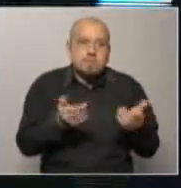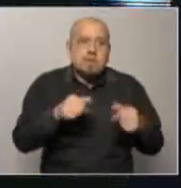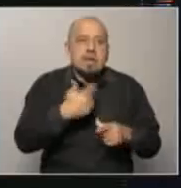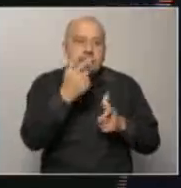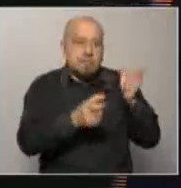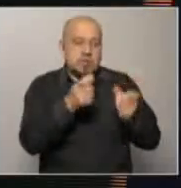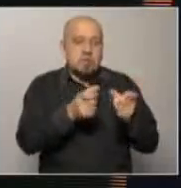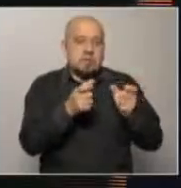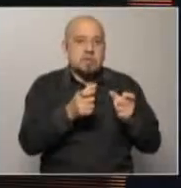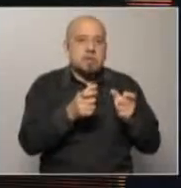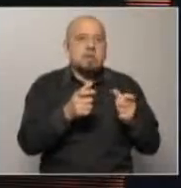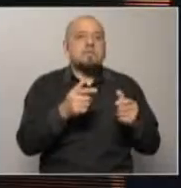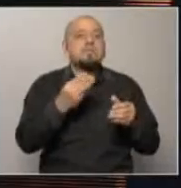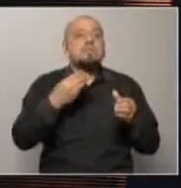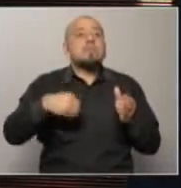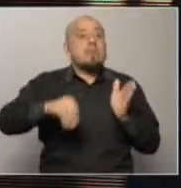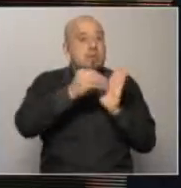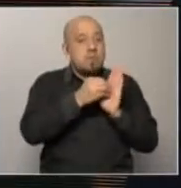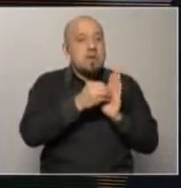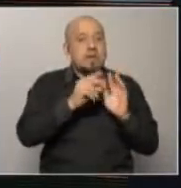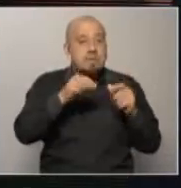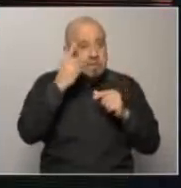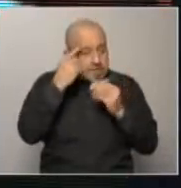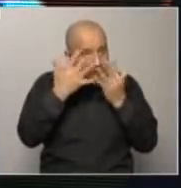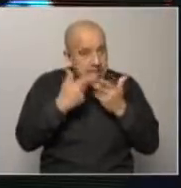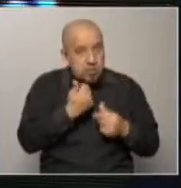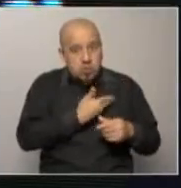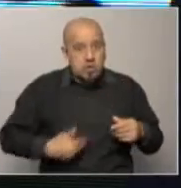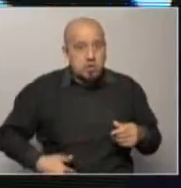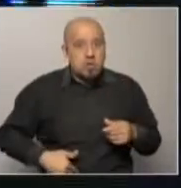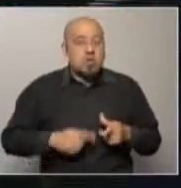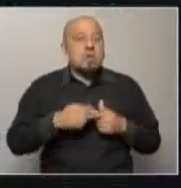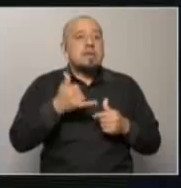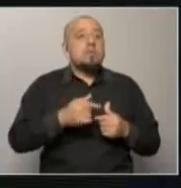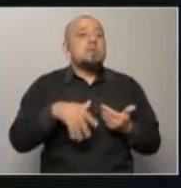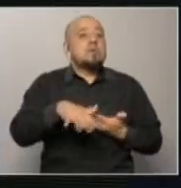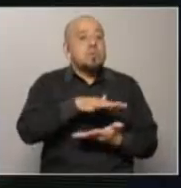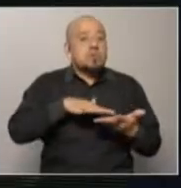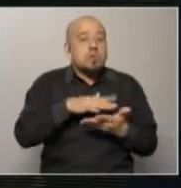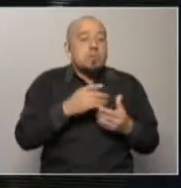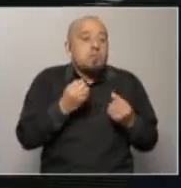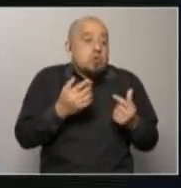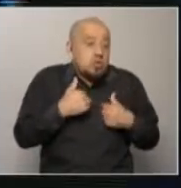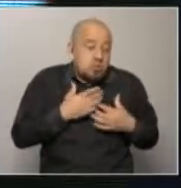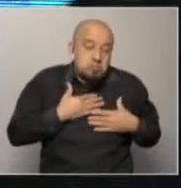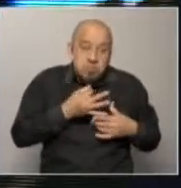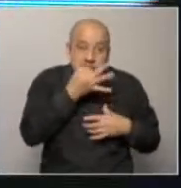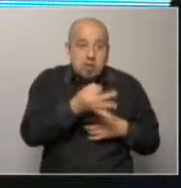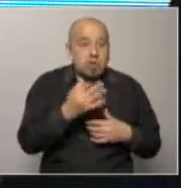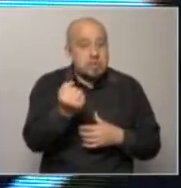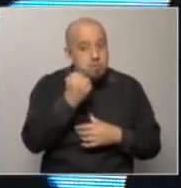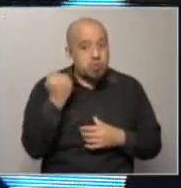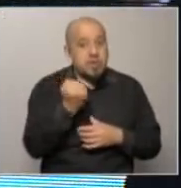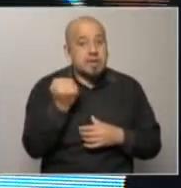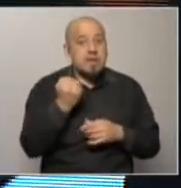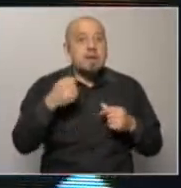la gente incorporarla a la estrategia económica del gobierno y tener una situación mejor pues yo insisto creo que es muy importante